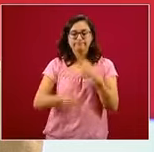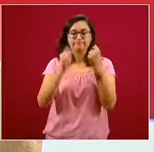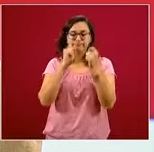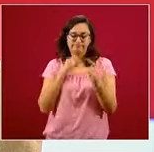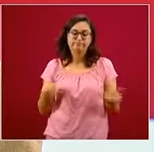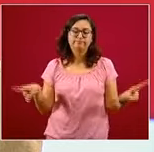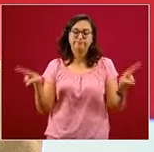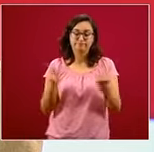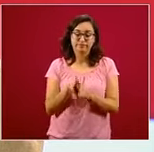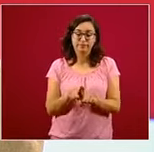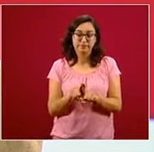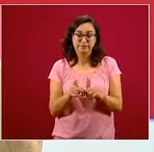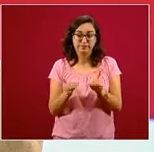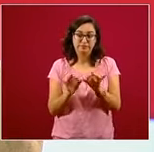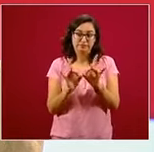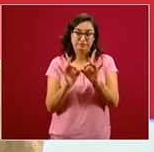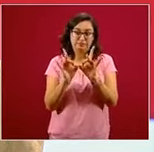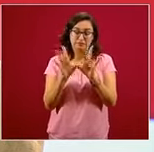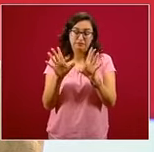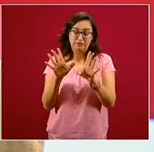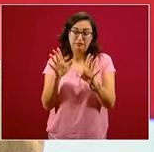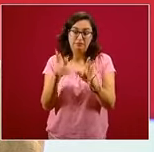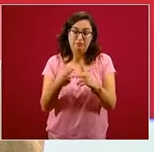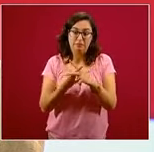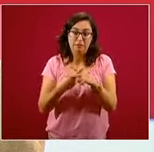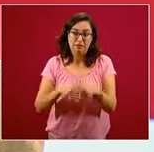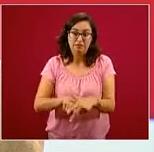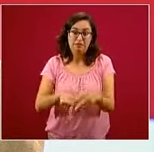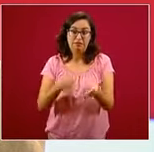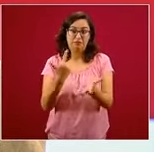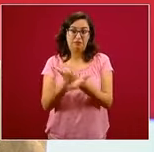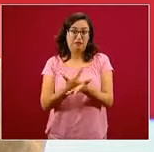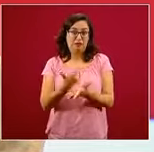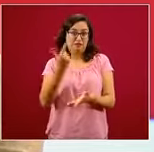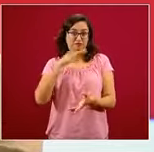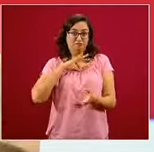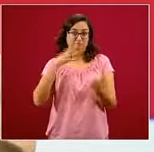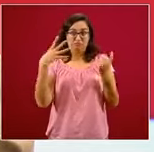respuesta ante fenómenos agudos como puede ser una pandemia.